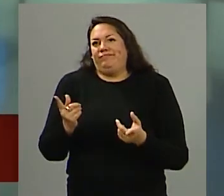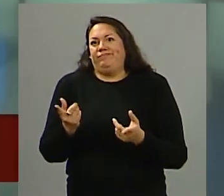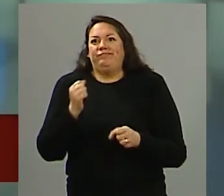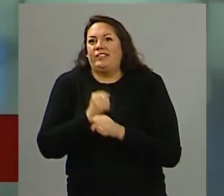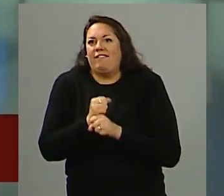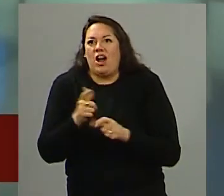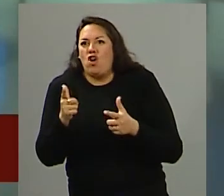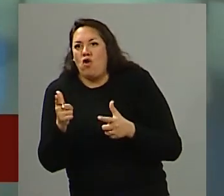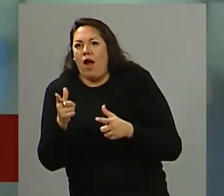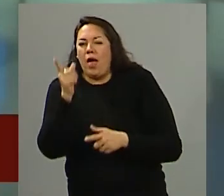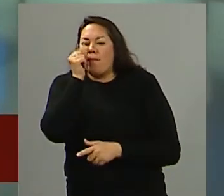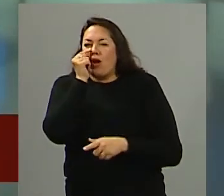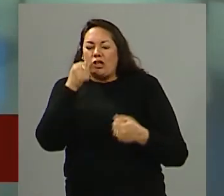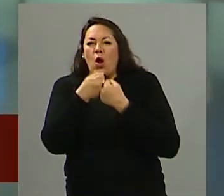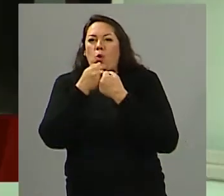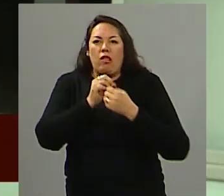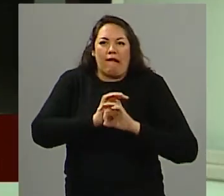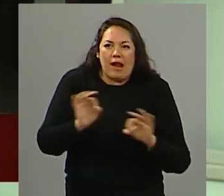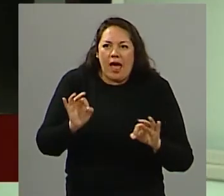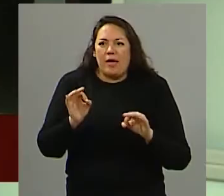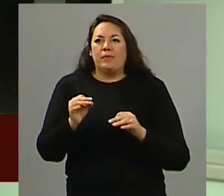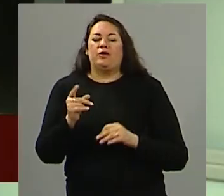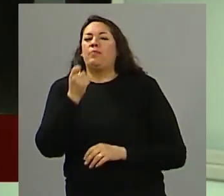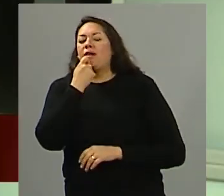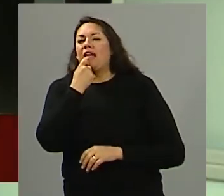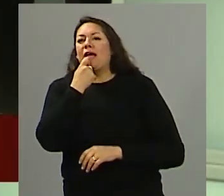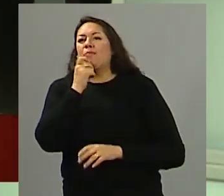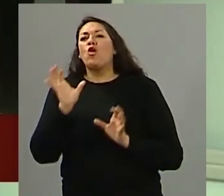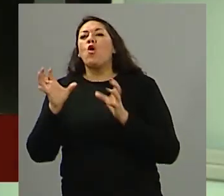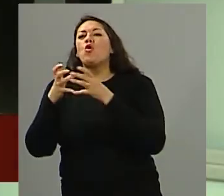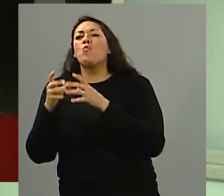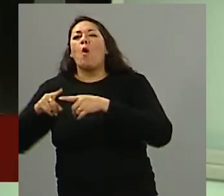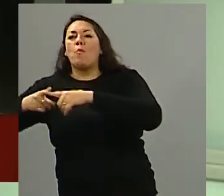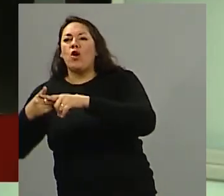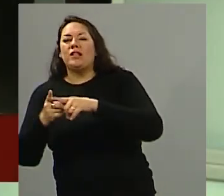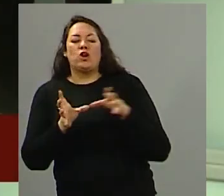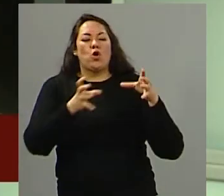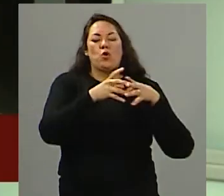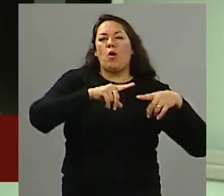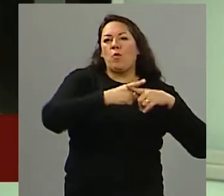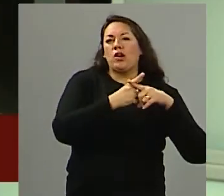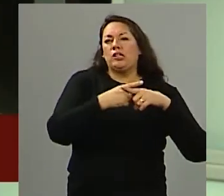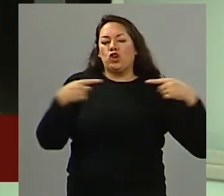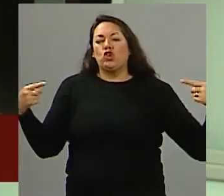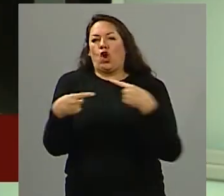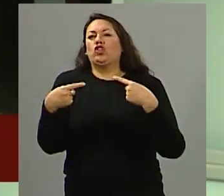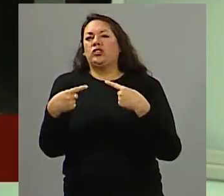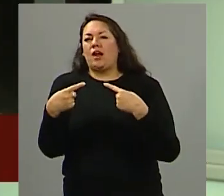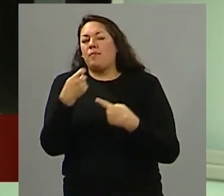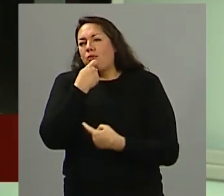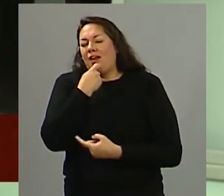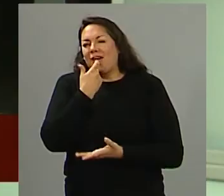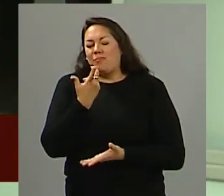el tema es la diferencia política de un color político entre un gobierno nacional y un provincial atenta contra esto o es